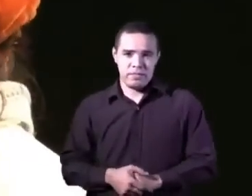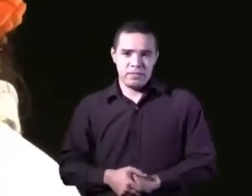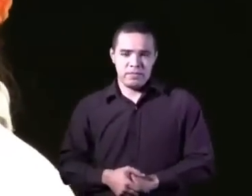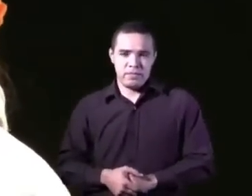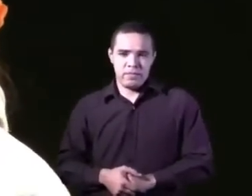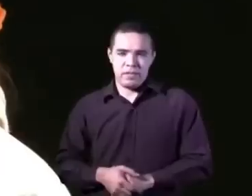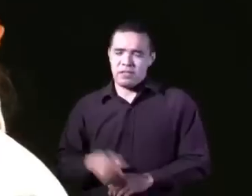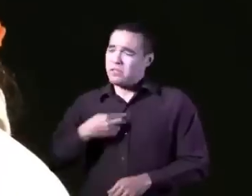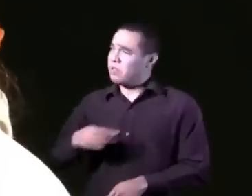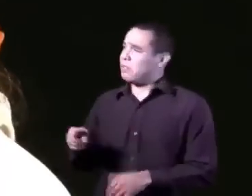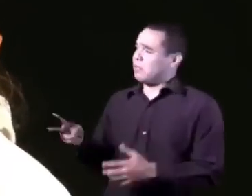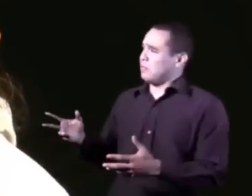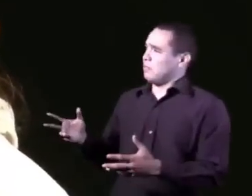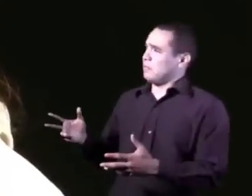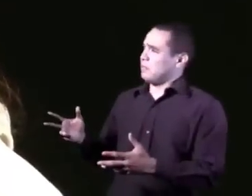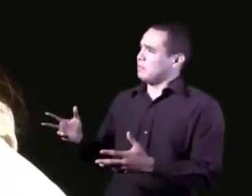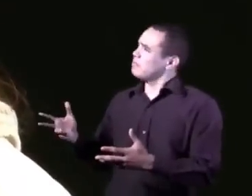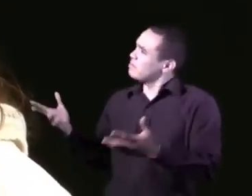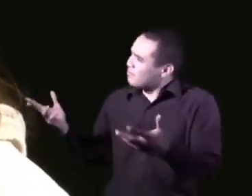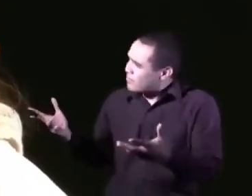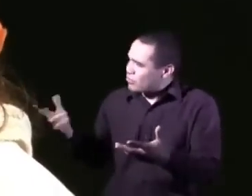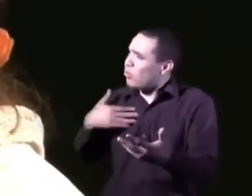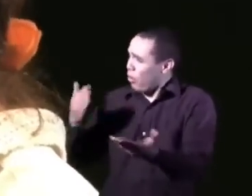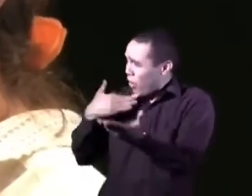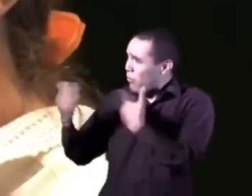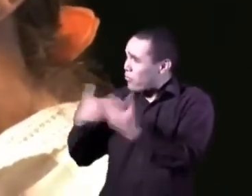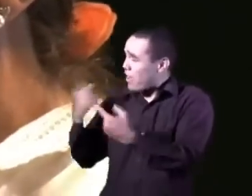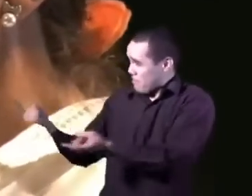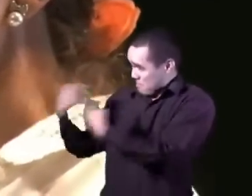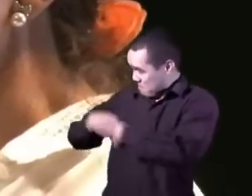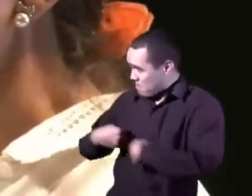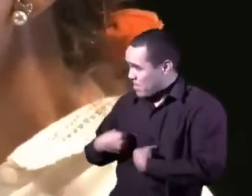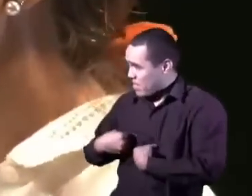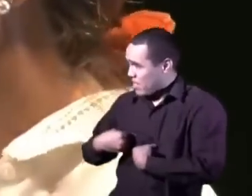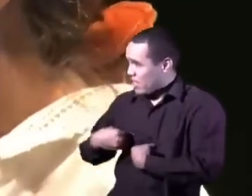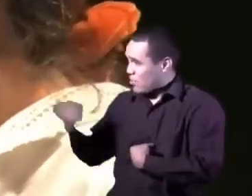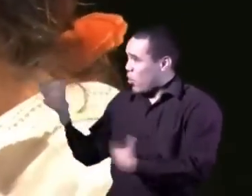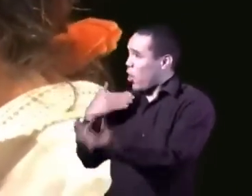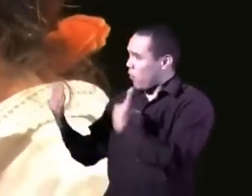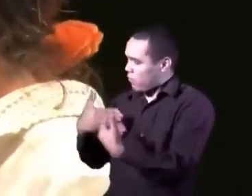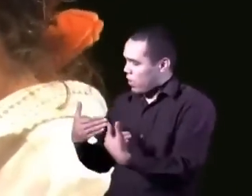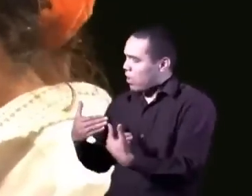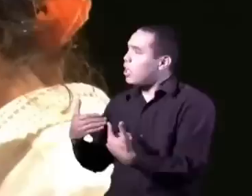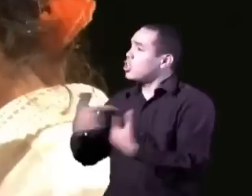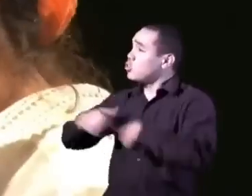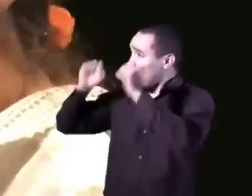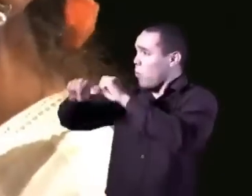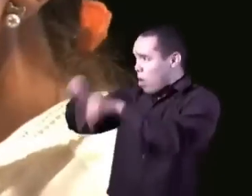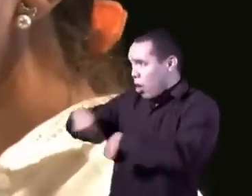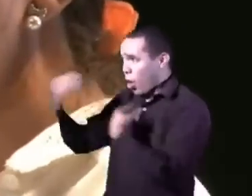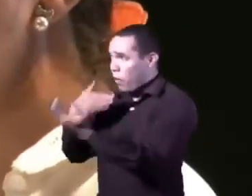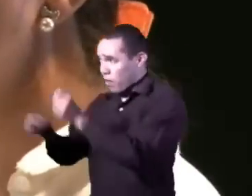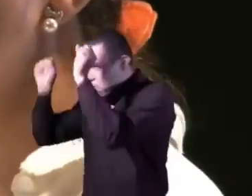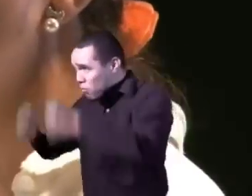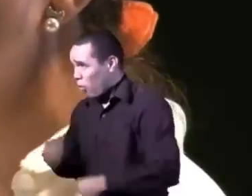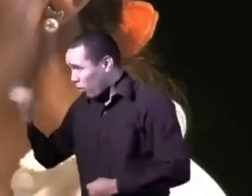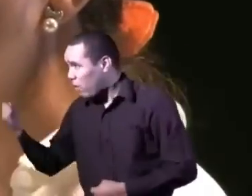Y yo lo miré y le dije ¿Usted confió en mí? ¿Y yo acaso puedo confiar en usted